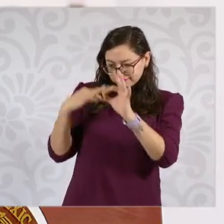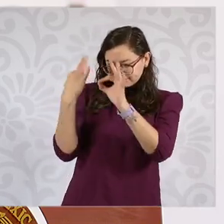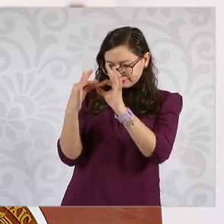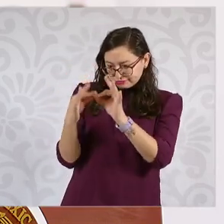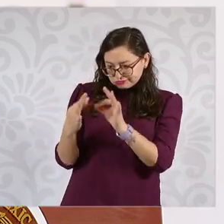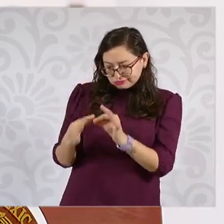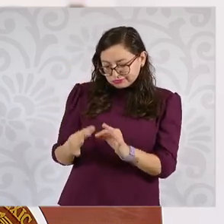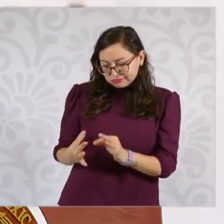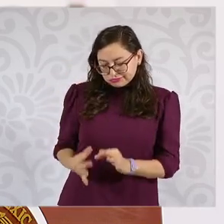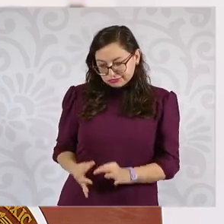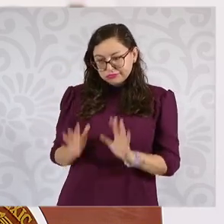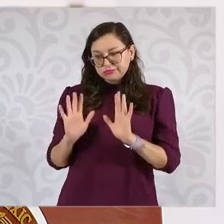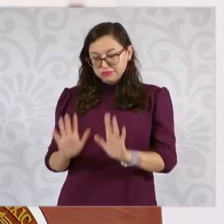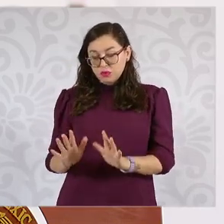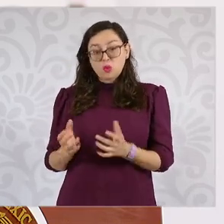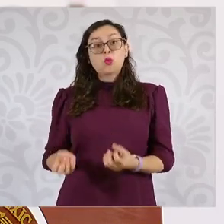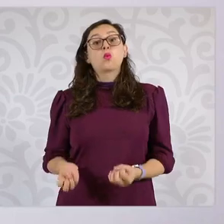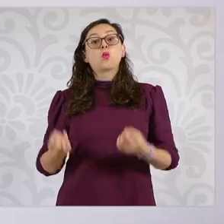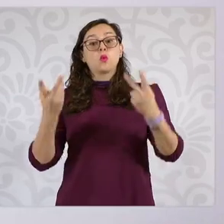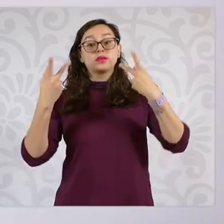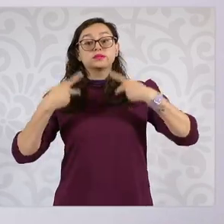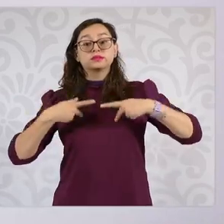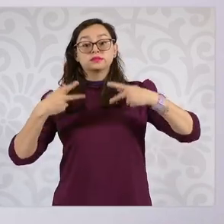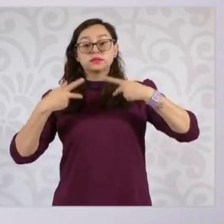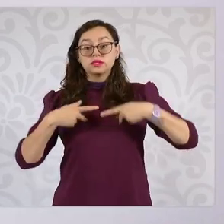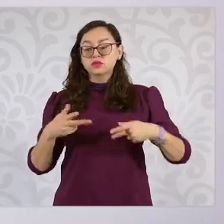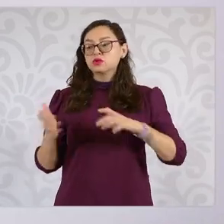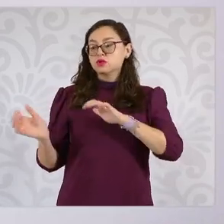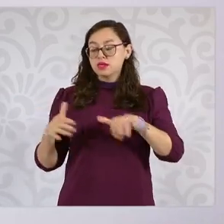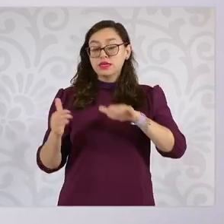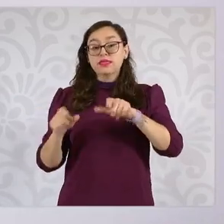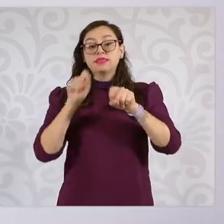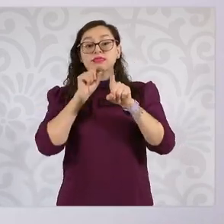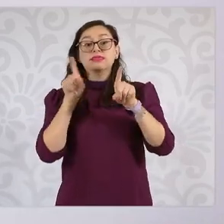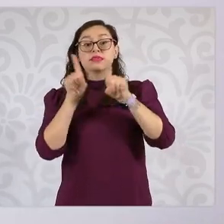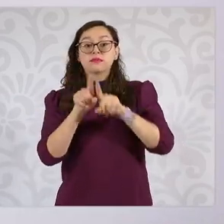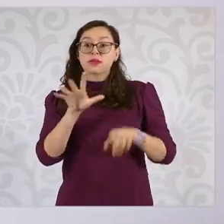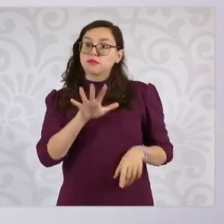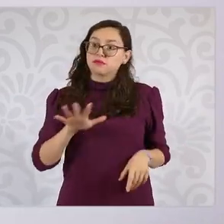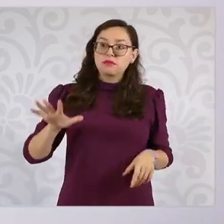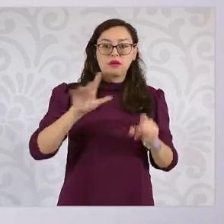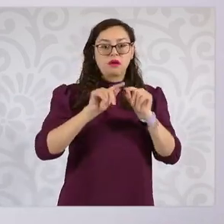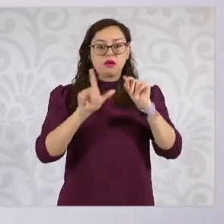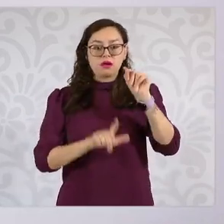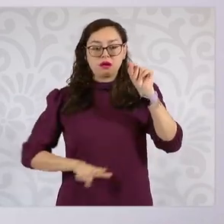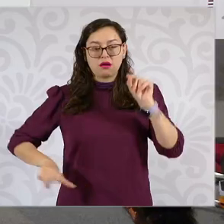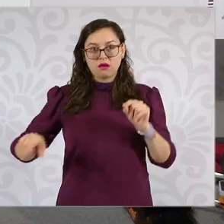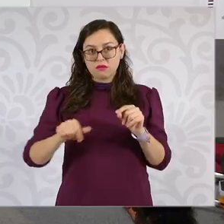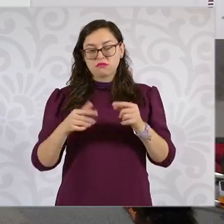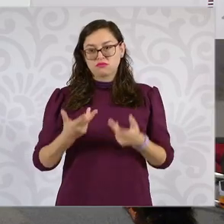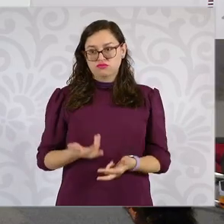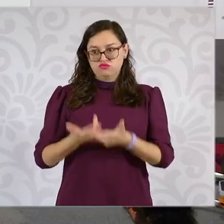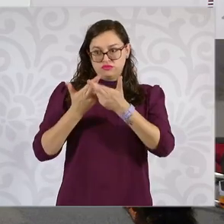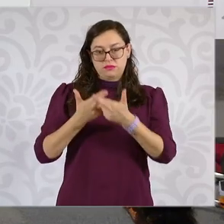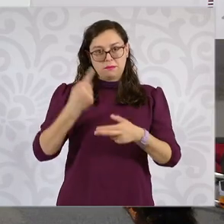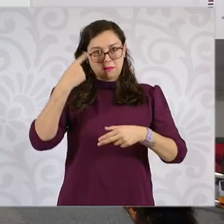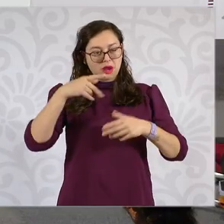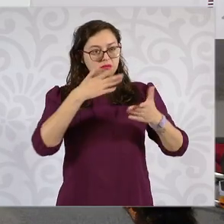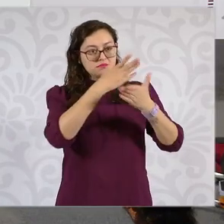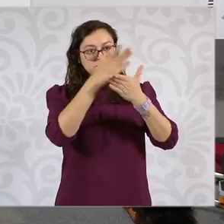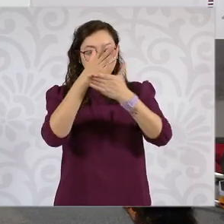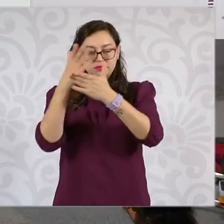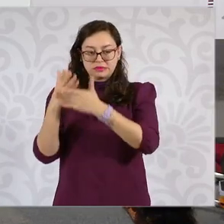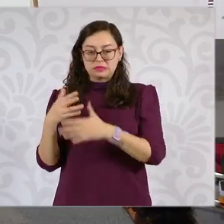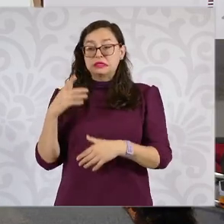territorial, no solamente el número, sino que estén distribuidas a lo largo y ancho de todo el país. Es cuanto, presidente. Muchas